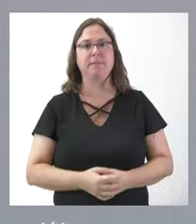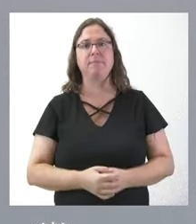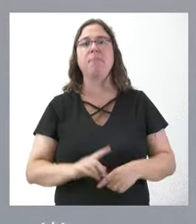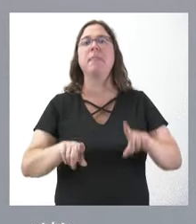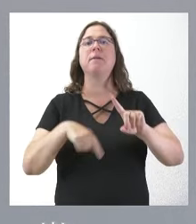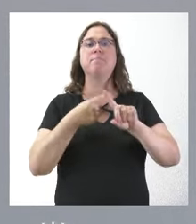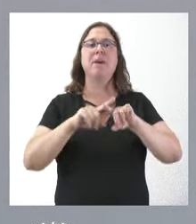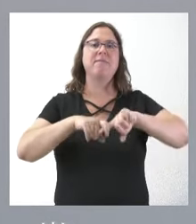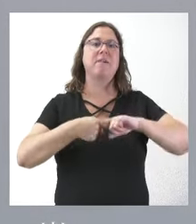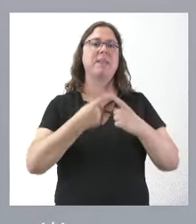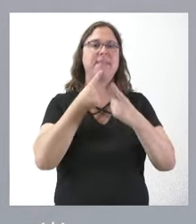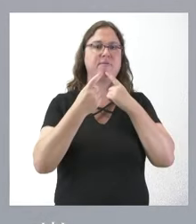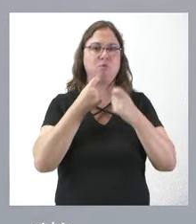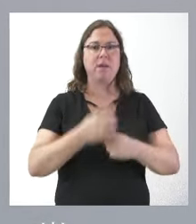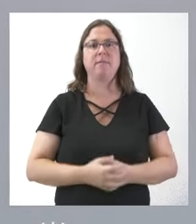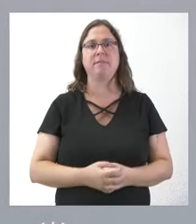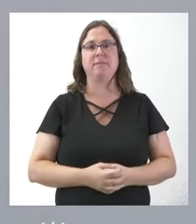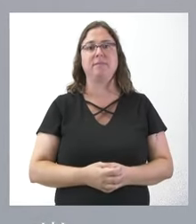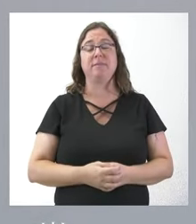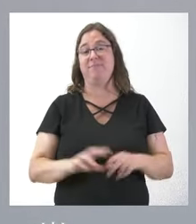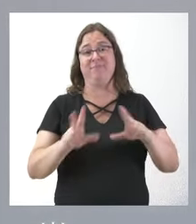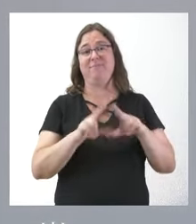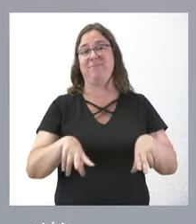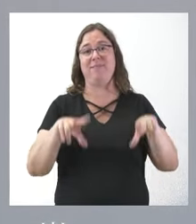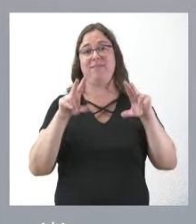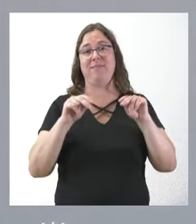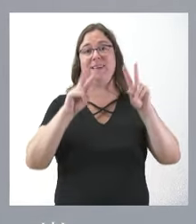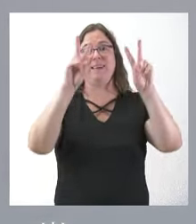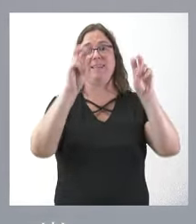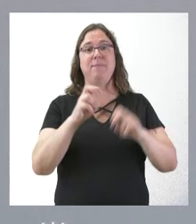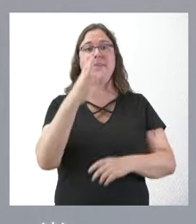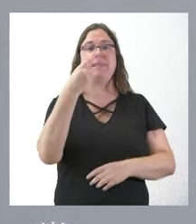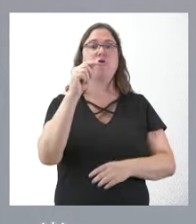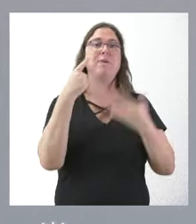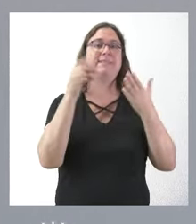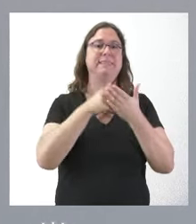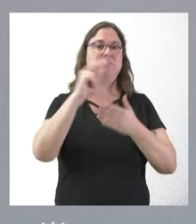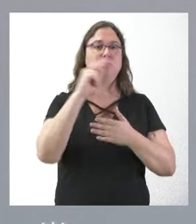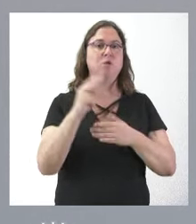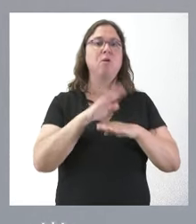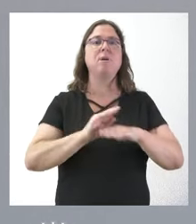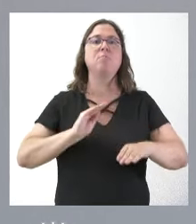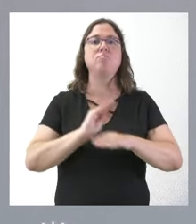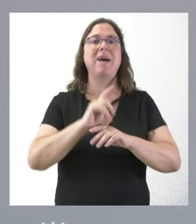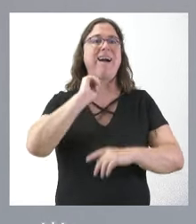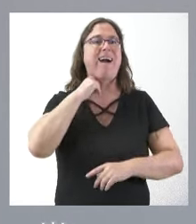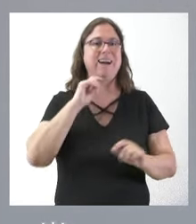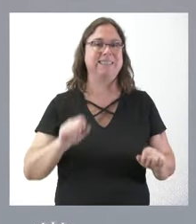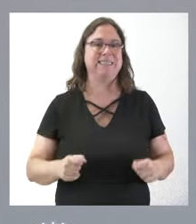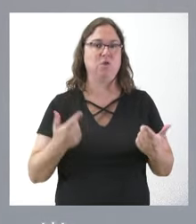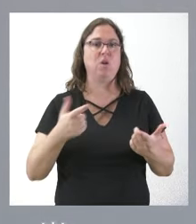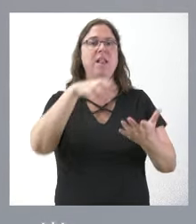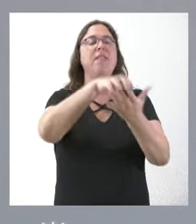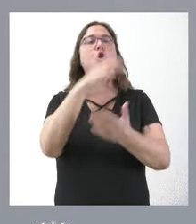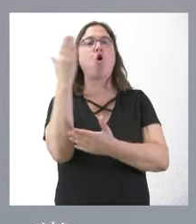familias con especiales dificultades. Y ya, para finalizar el listado de temas, 3,6 millones de euros para el suministro de gas natural en los centros